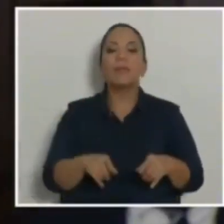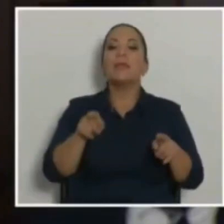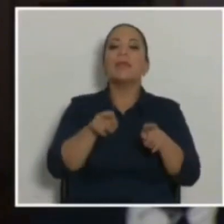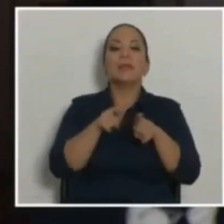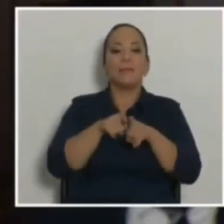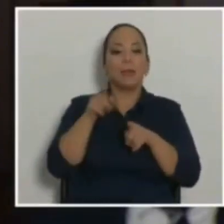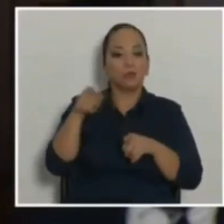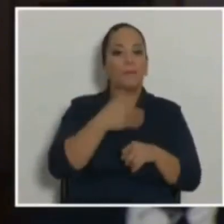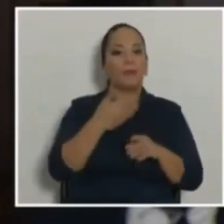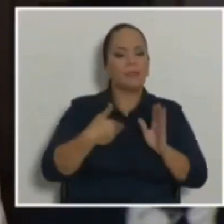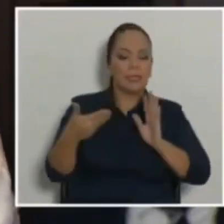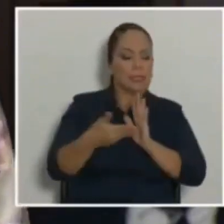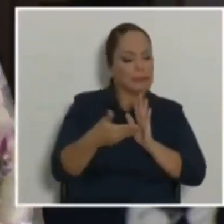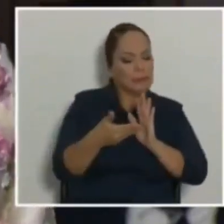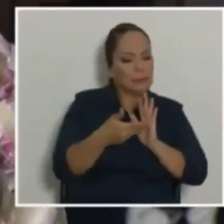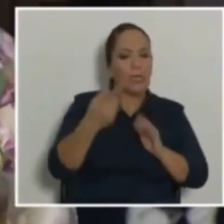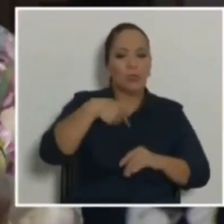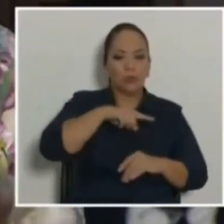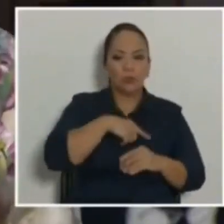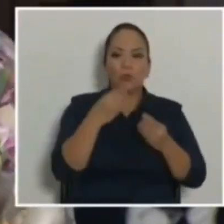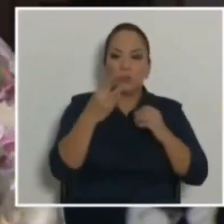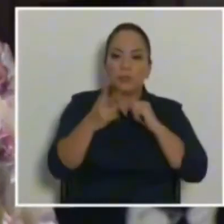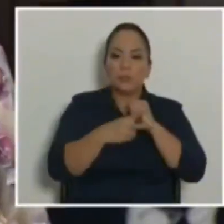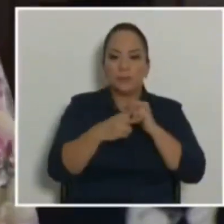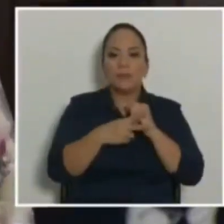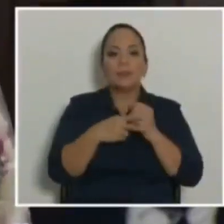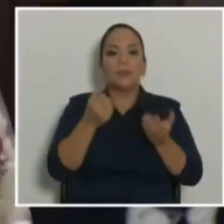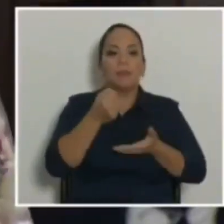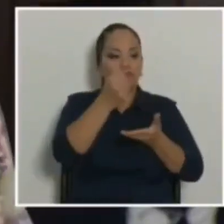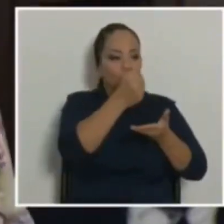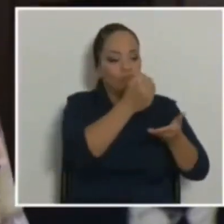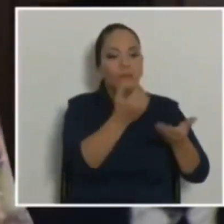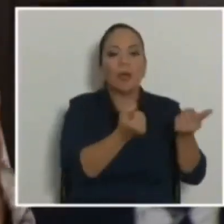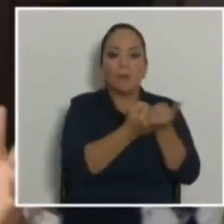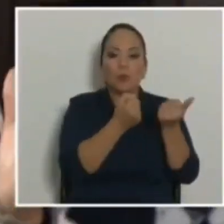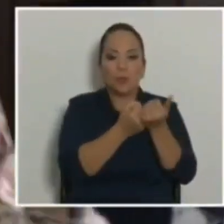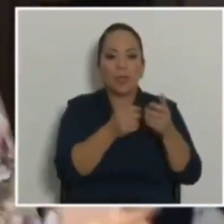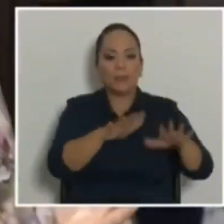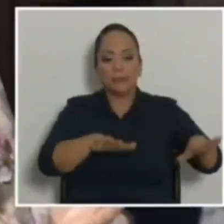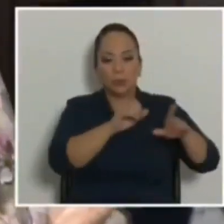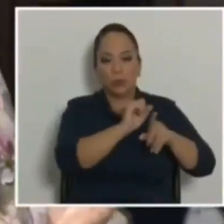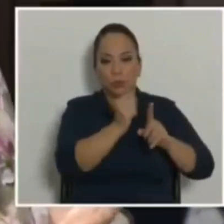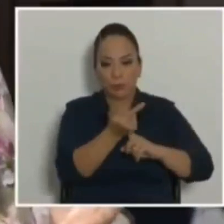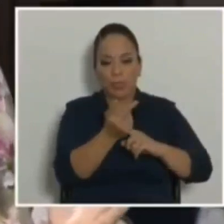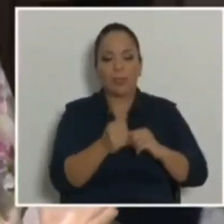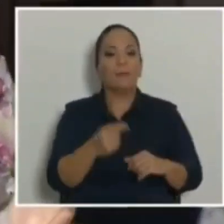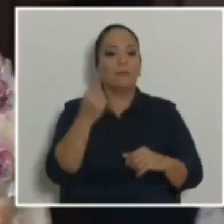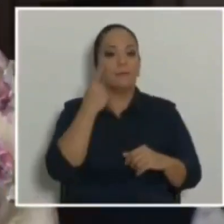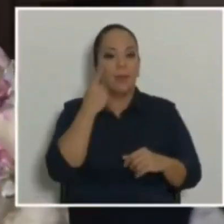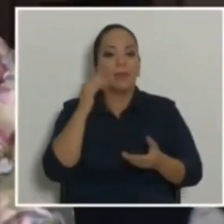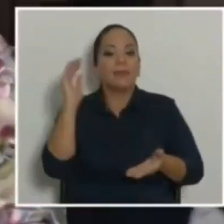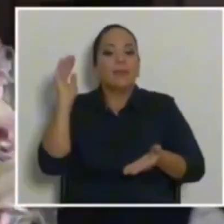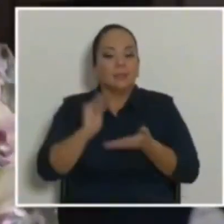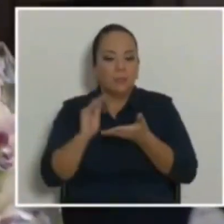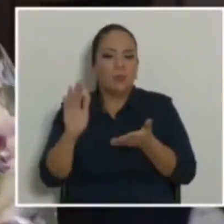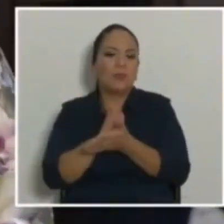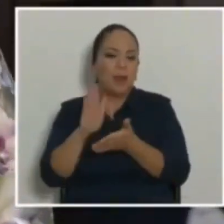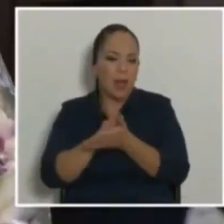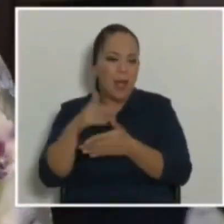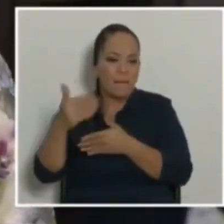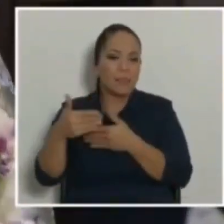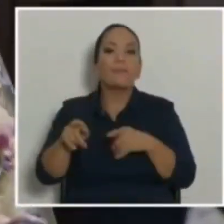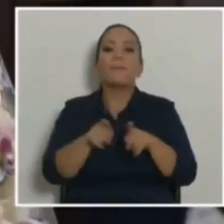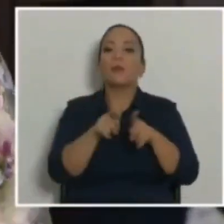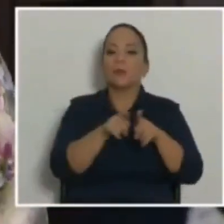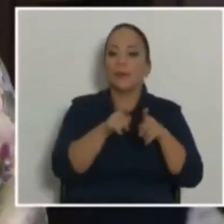muchísimo de incorporarle al sector social, no solamente en disminuir los costos de las transacciones que hacemos, sino también